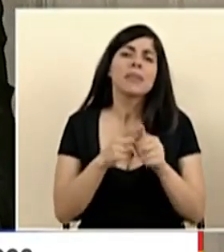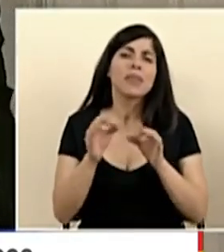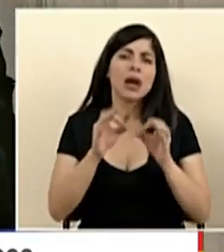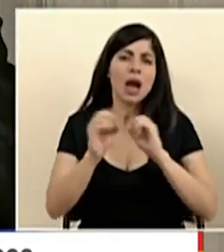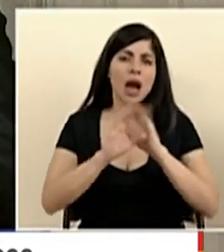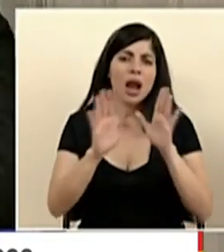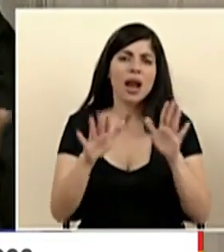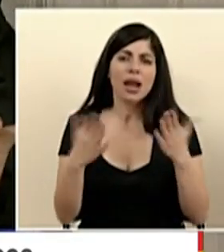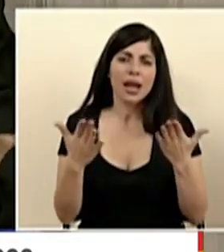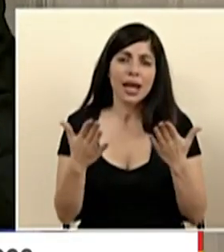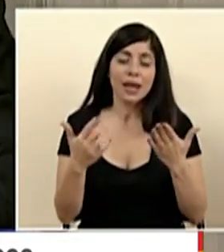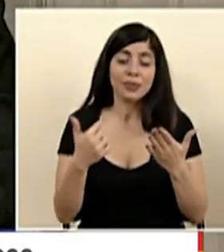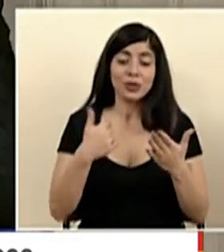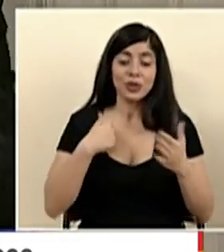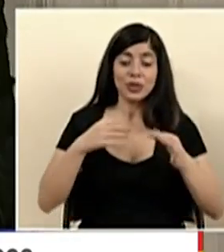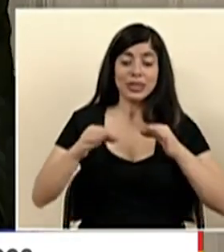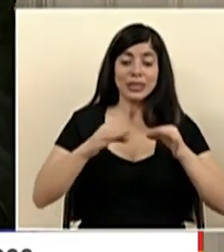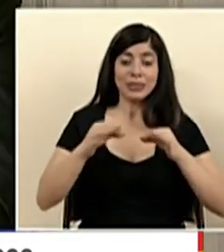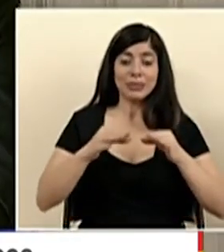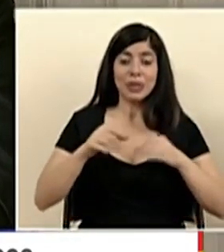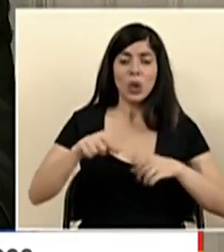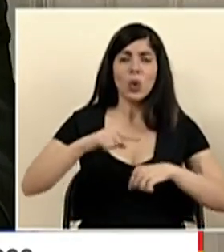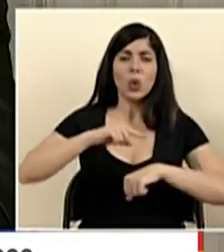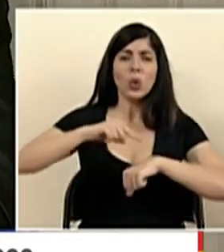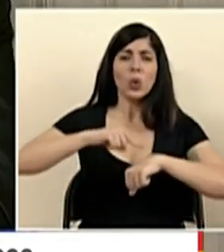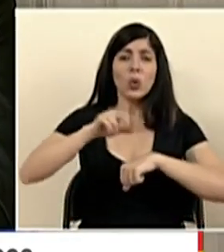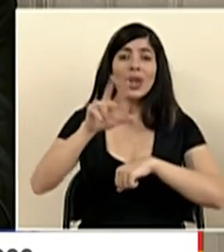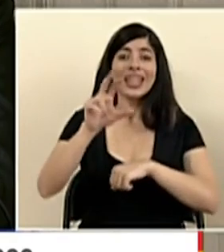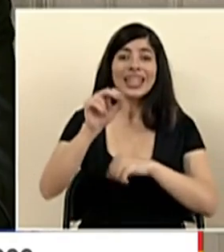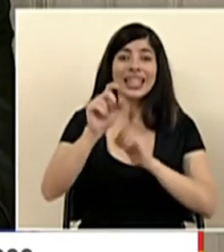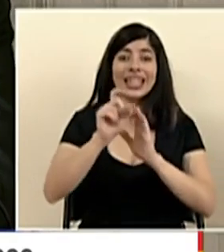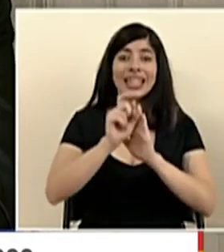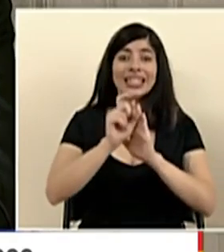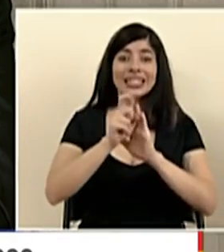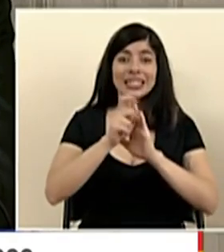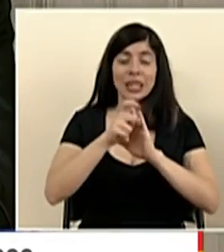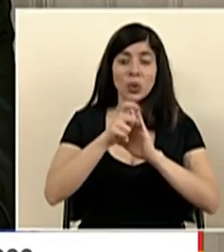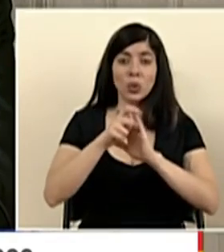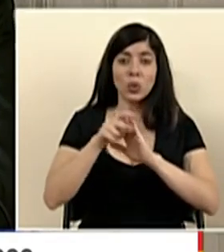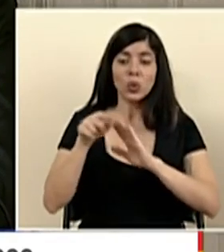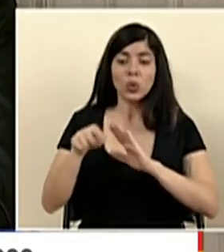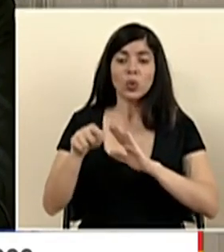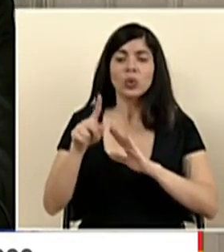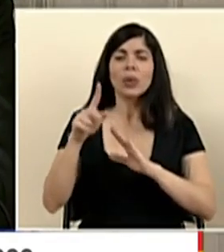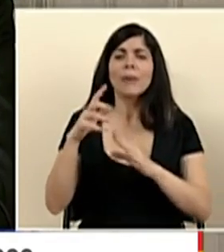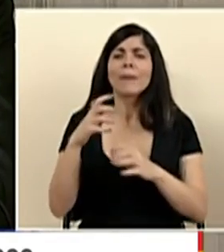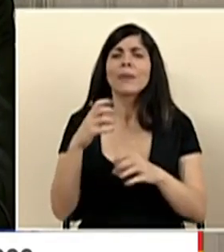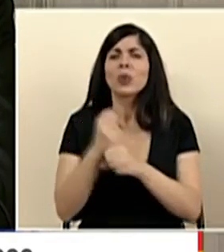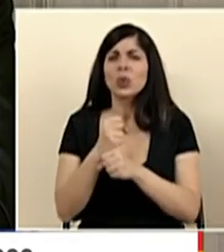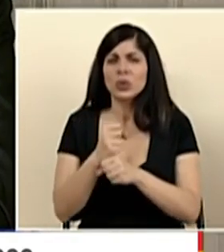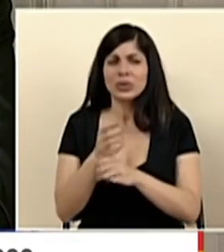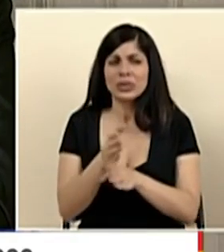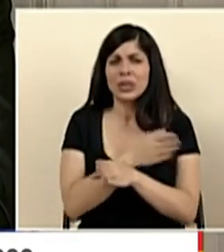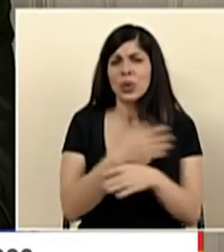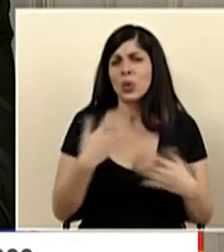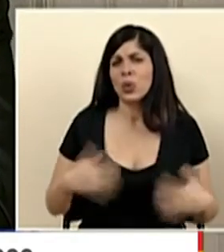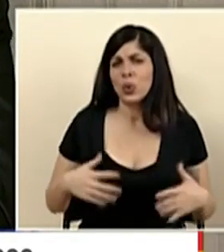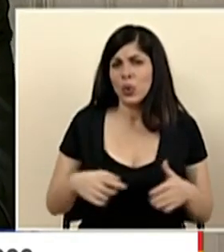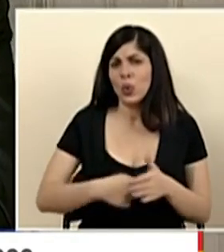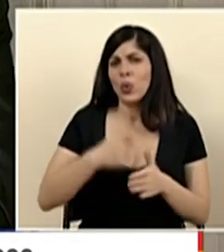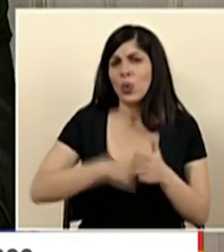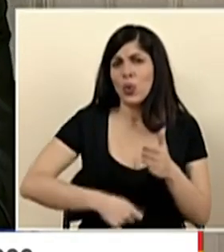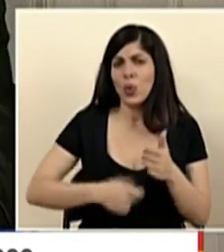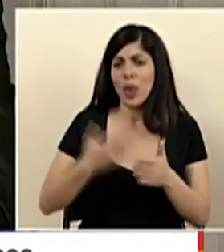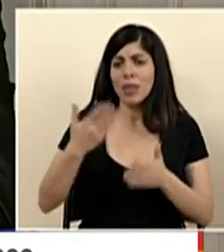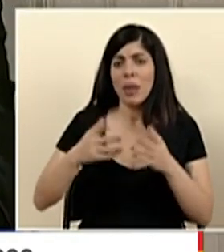es que la explicación que hice que dura aproximadamente 30 segundos resume un proceso muy arduo y quizás